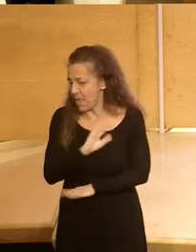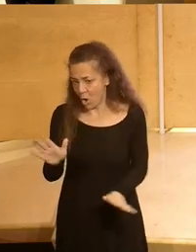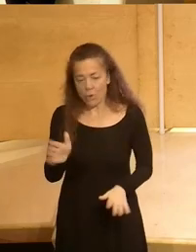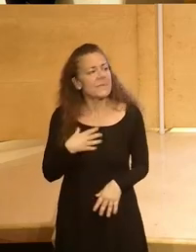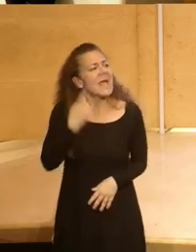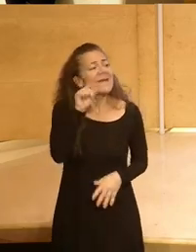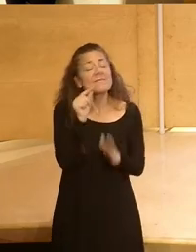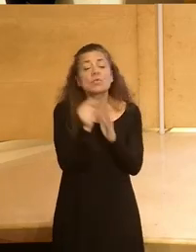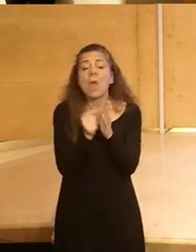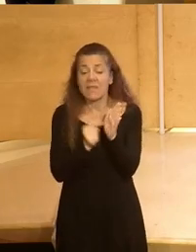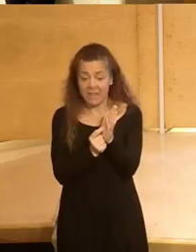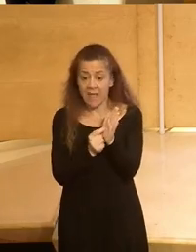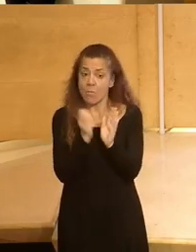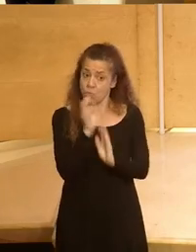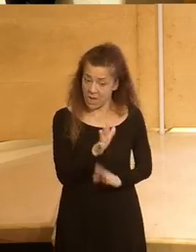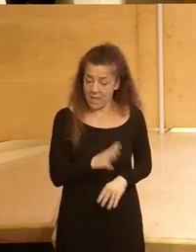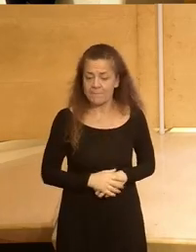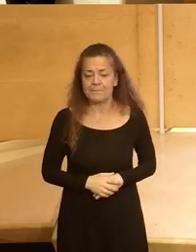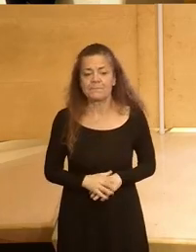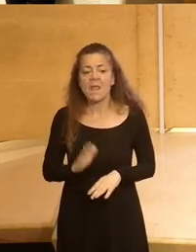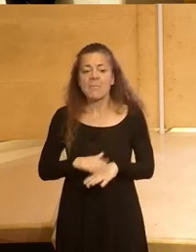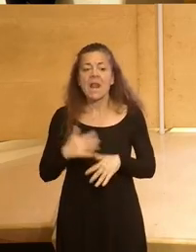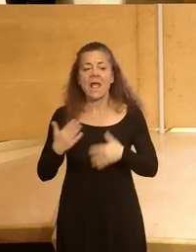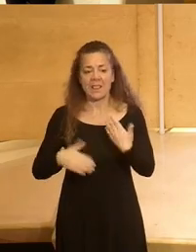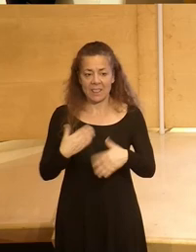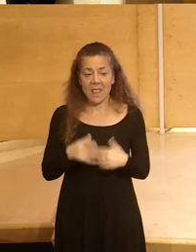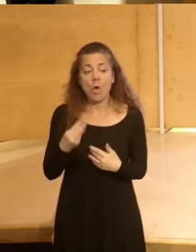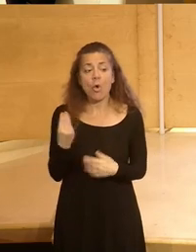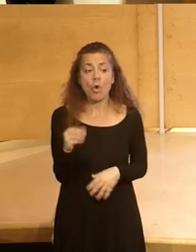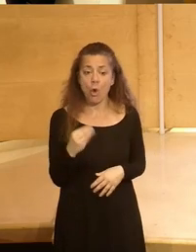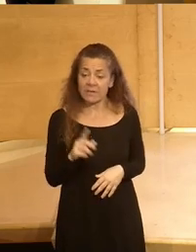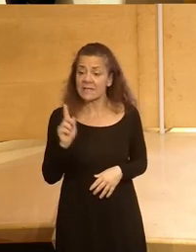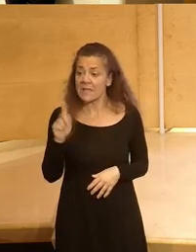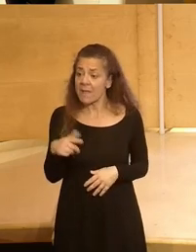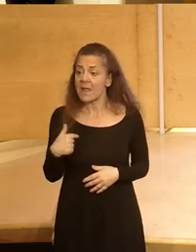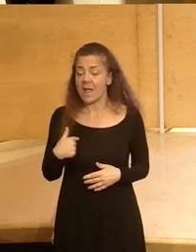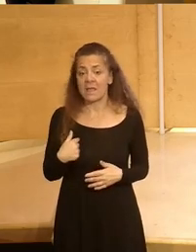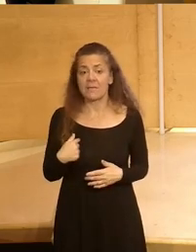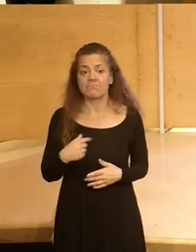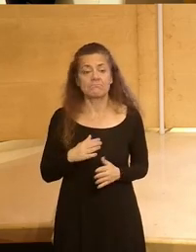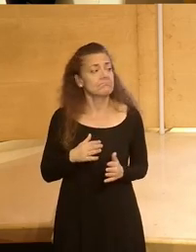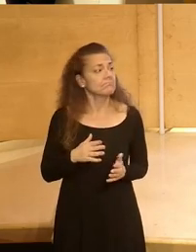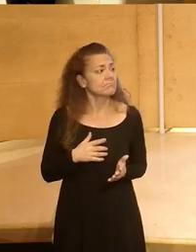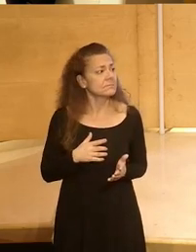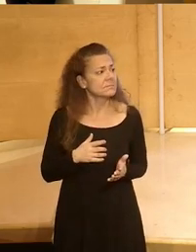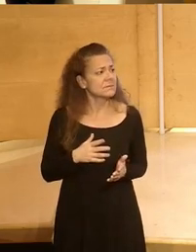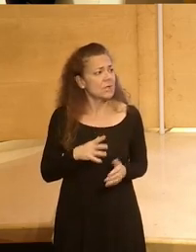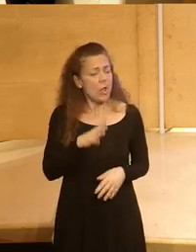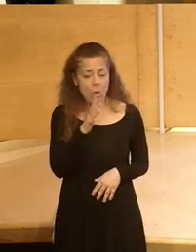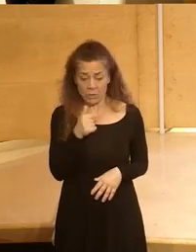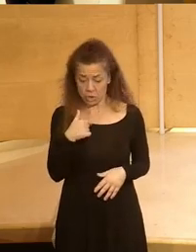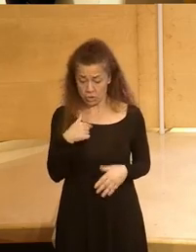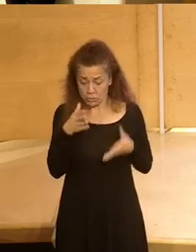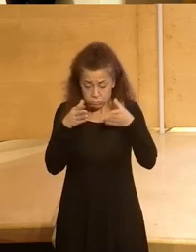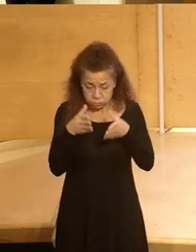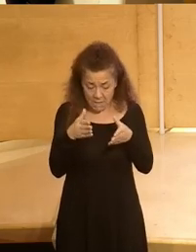saber si es una medida buena para para incentivar a los jóvenes también a que salgamos si no hagamos porque yo ahora que estoy entrando en el